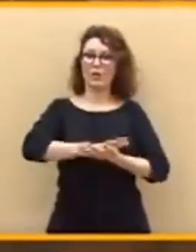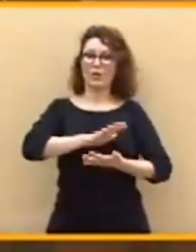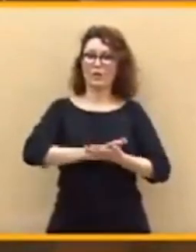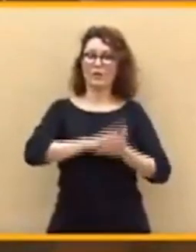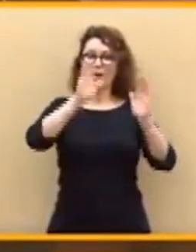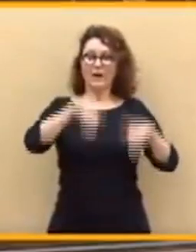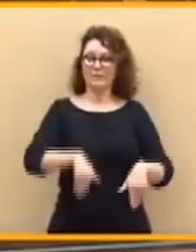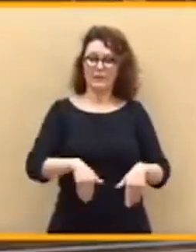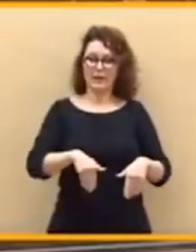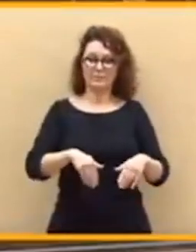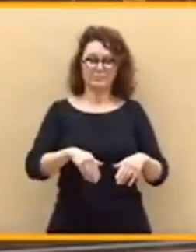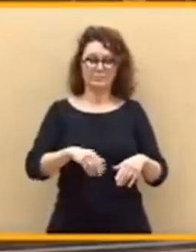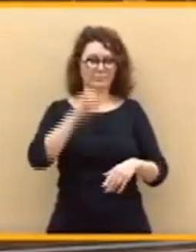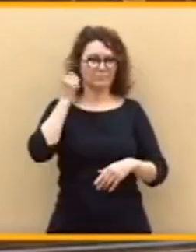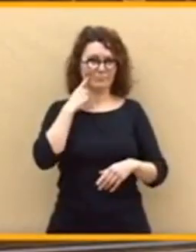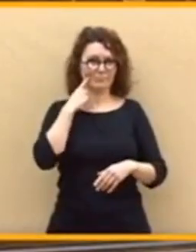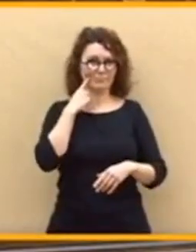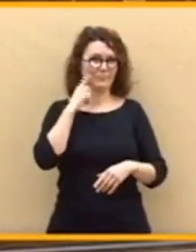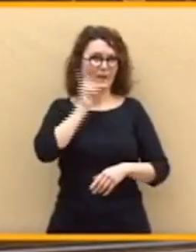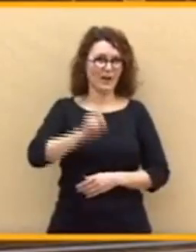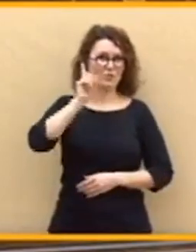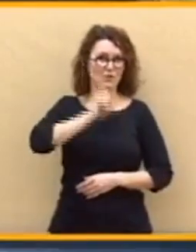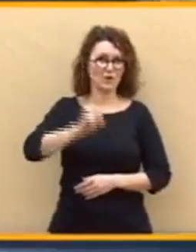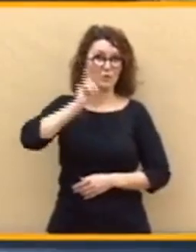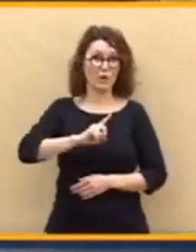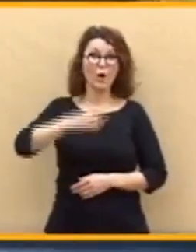sus mentiras. Señor Sánchez, su única patria es usted.